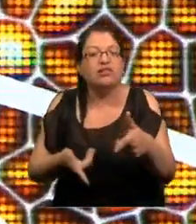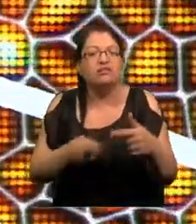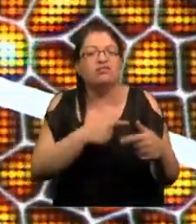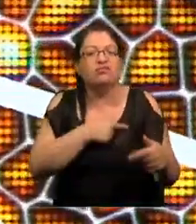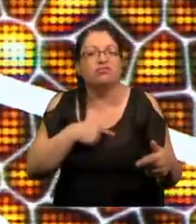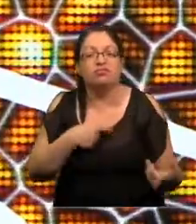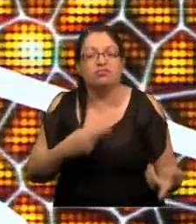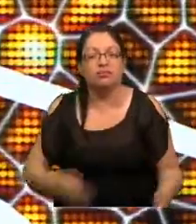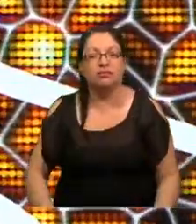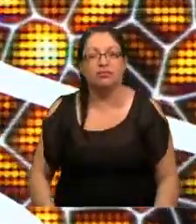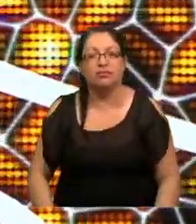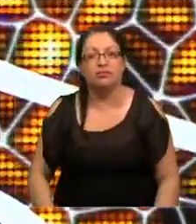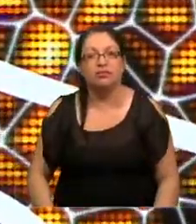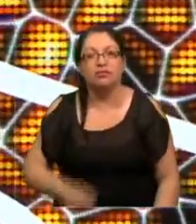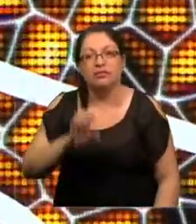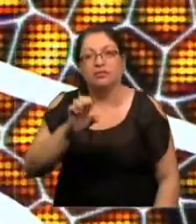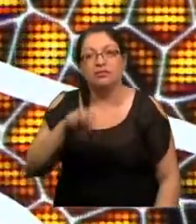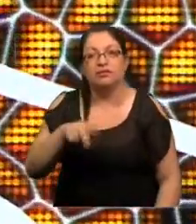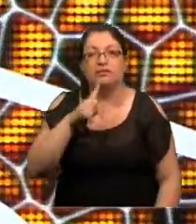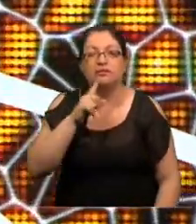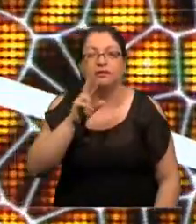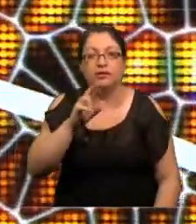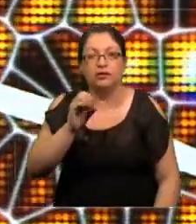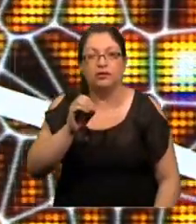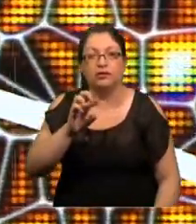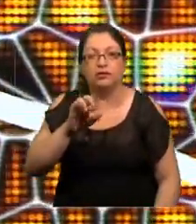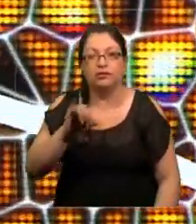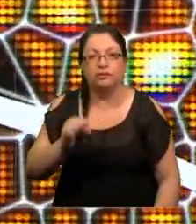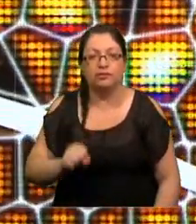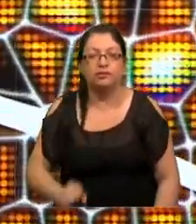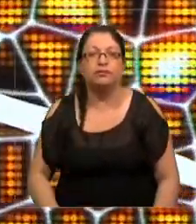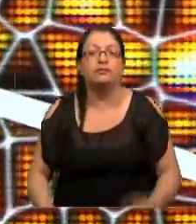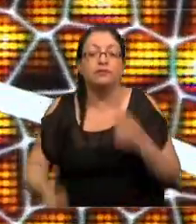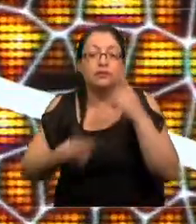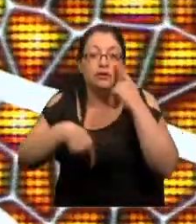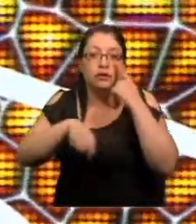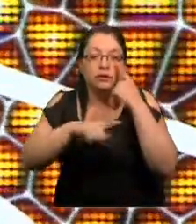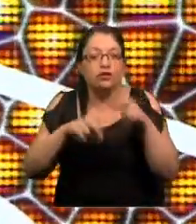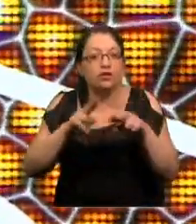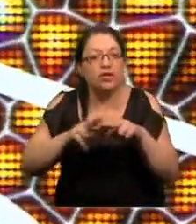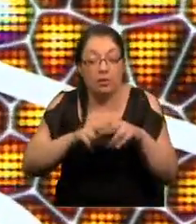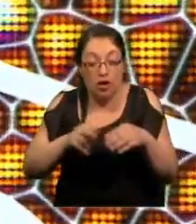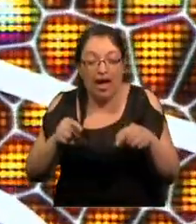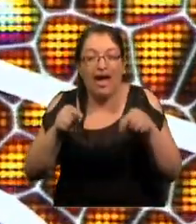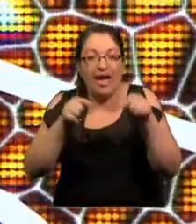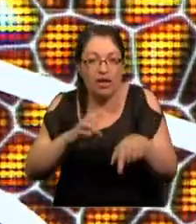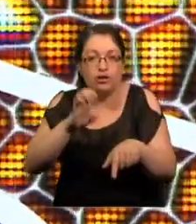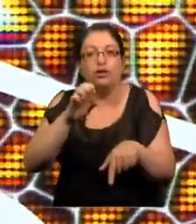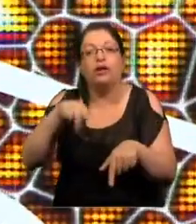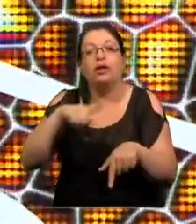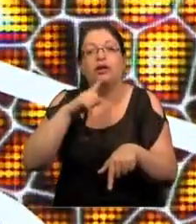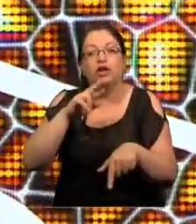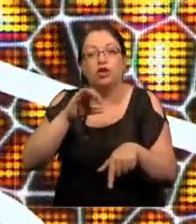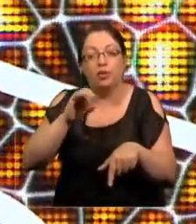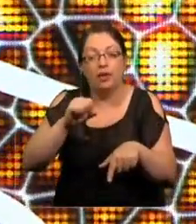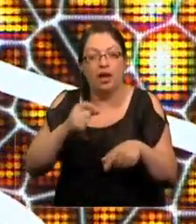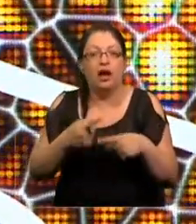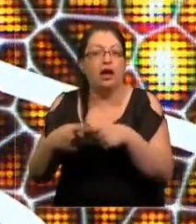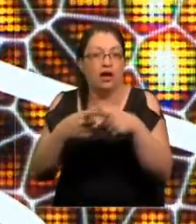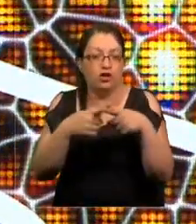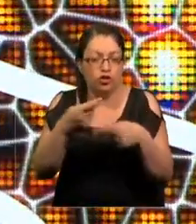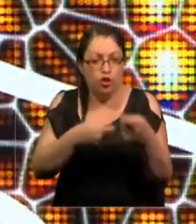llama entropía. Entonces nosotros creamos entropía socioeconómica y ustedes están